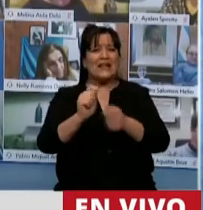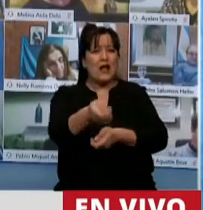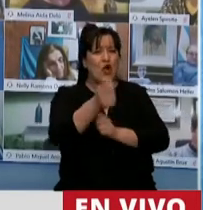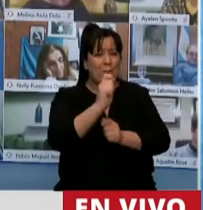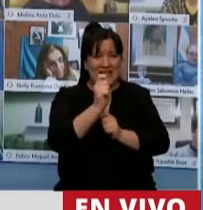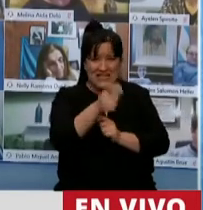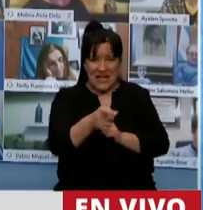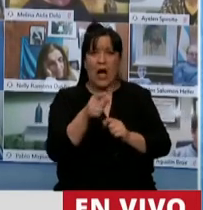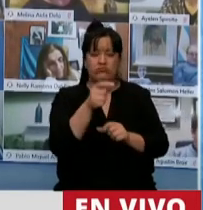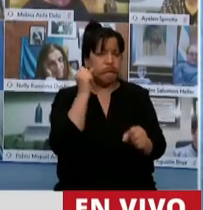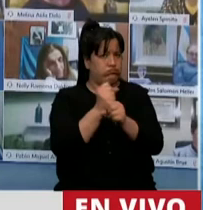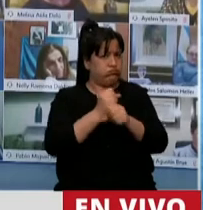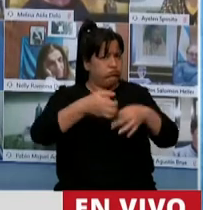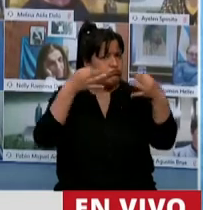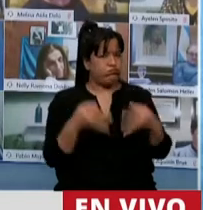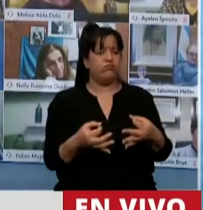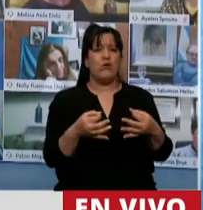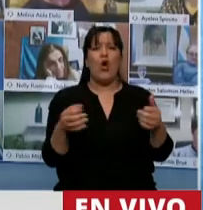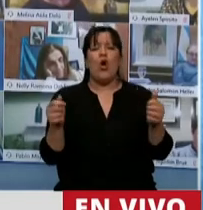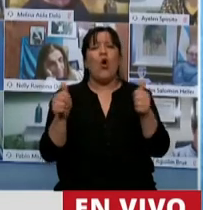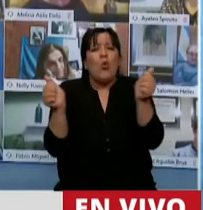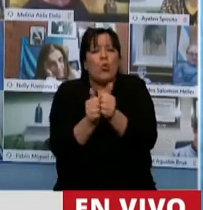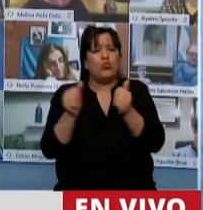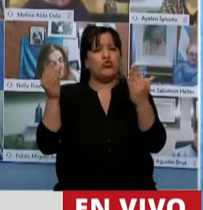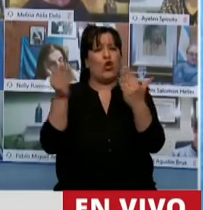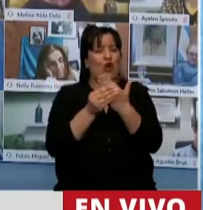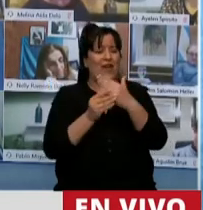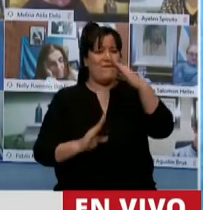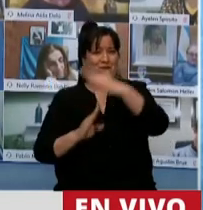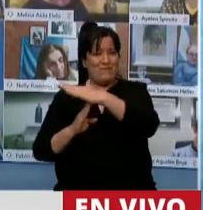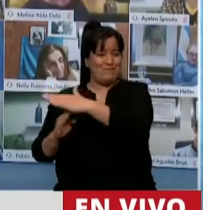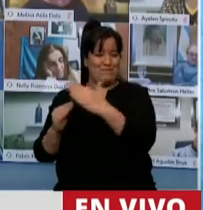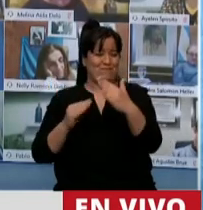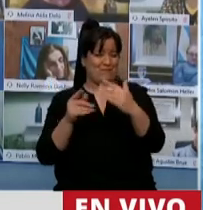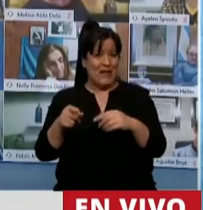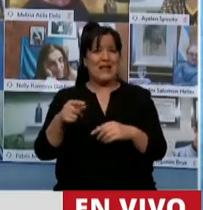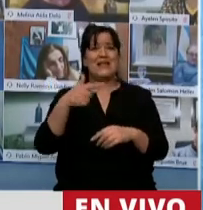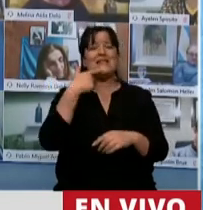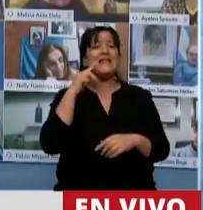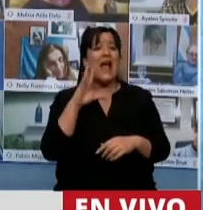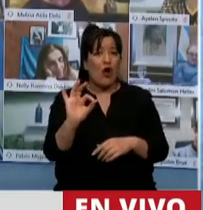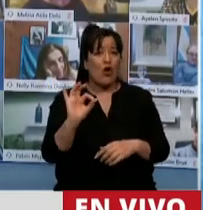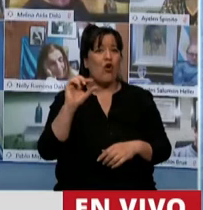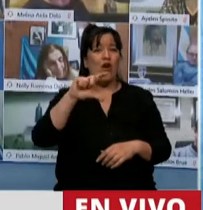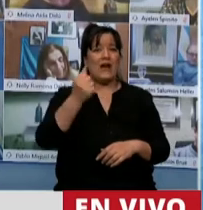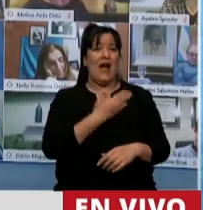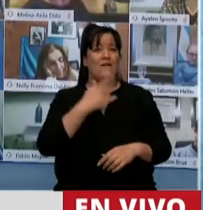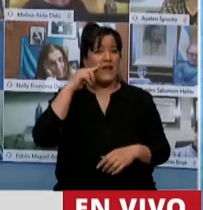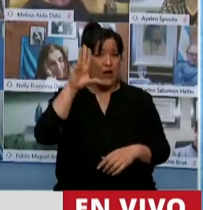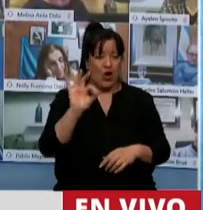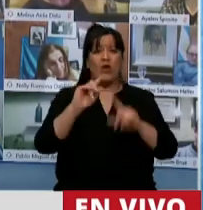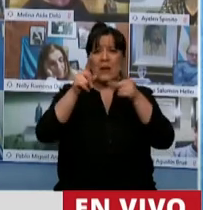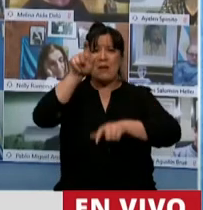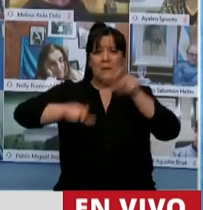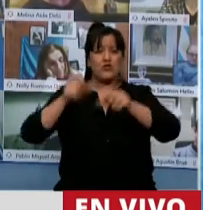reivindicado en su tarea, junto con el jefe de gabinete, Santiago Cafiero, además de personal de la Armada